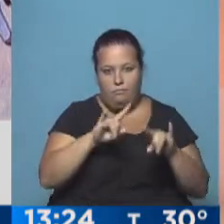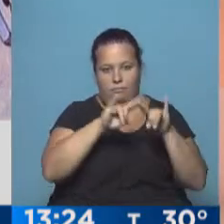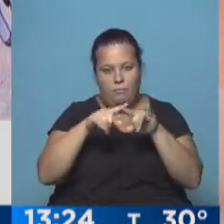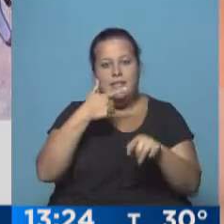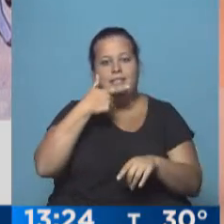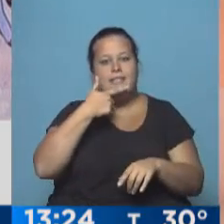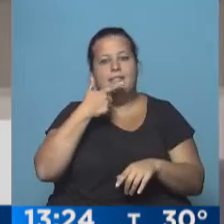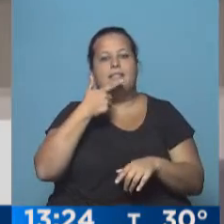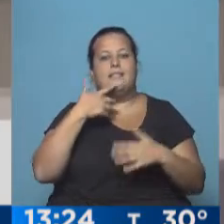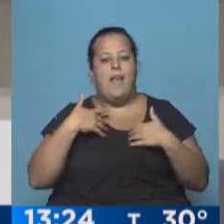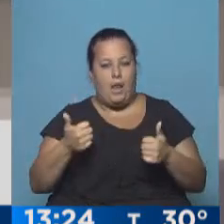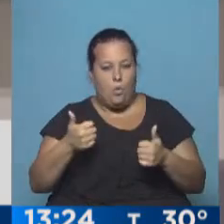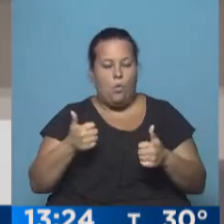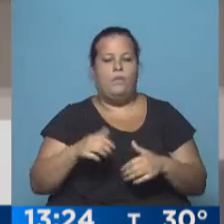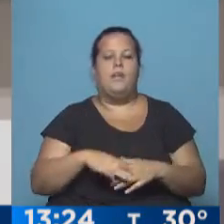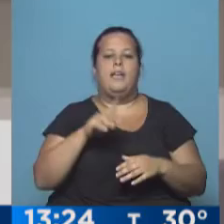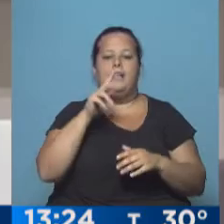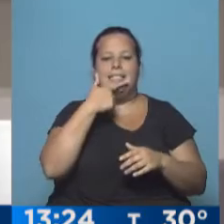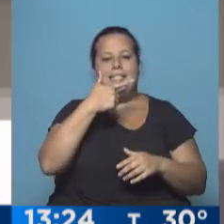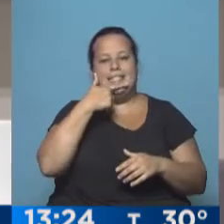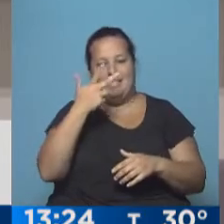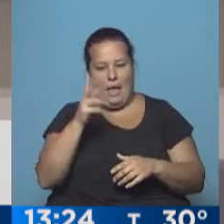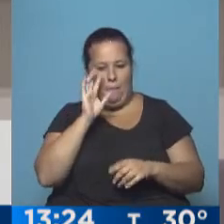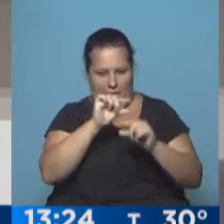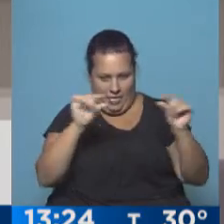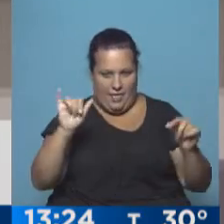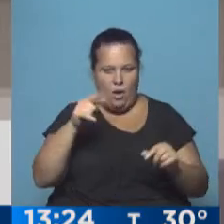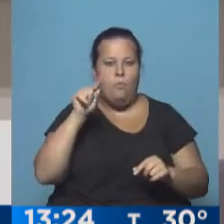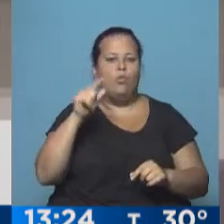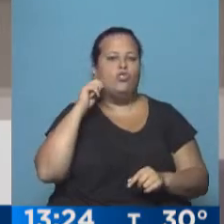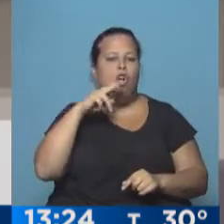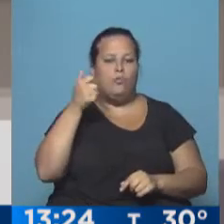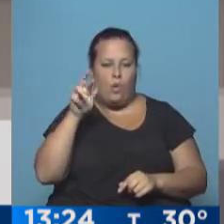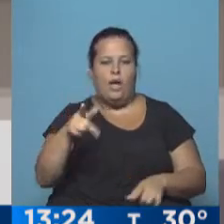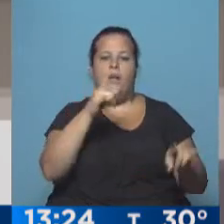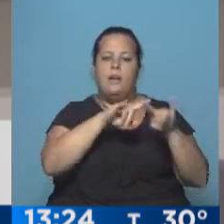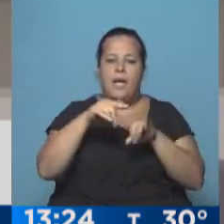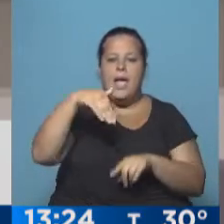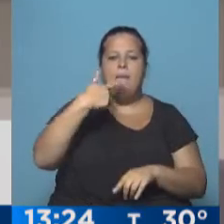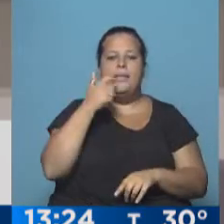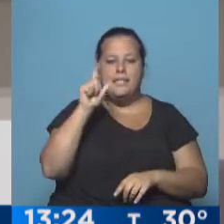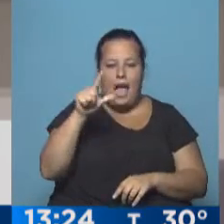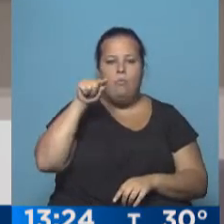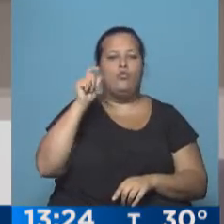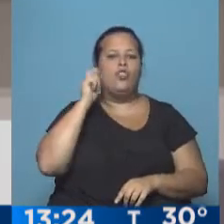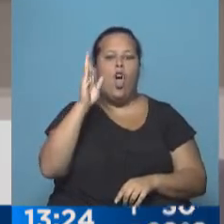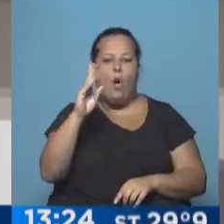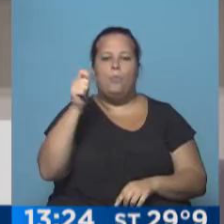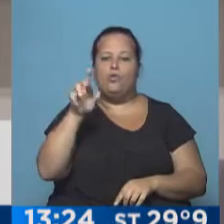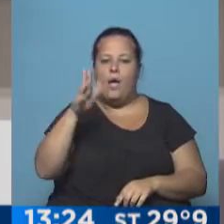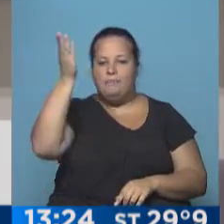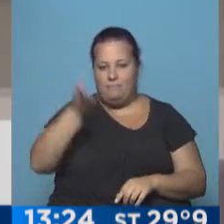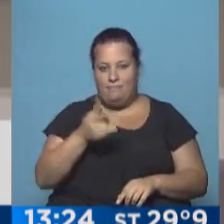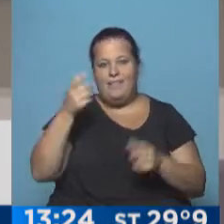.ssalud.com.ar y www.msal.com.ar barra